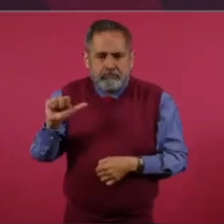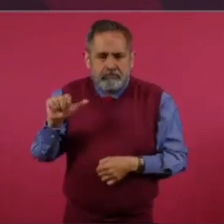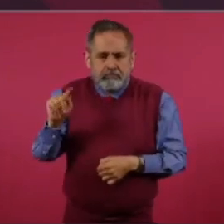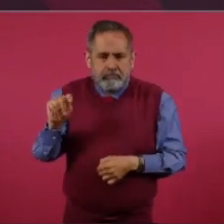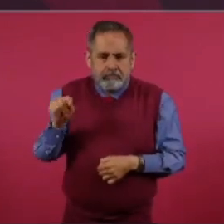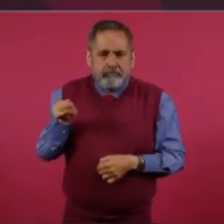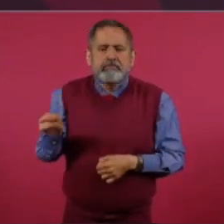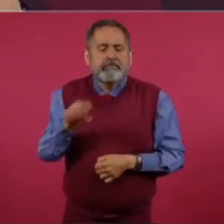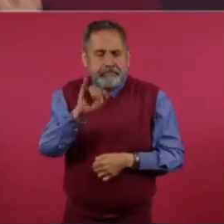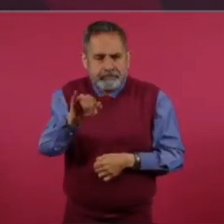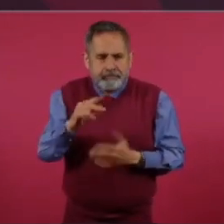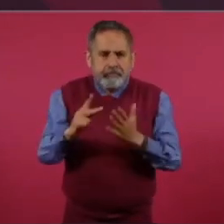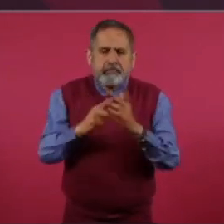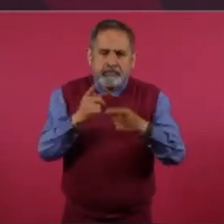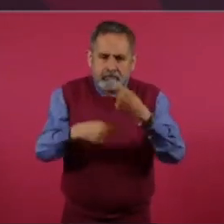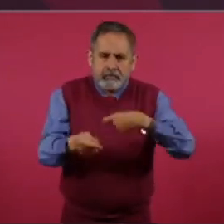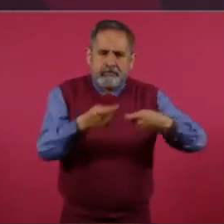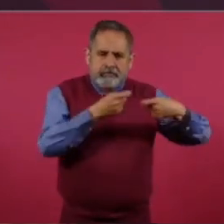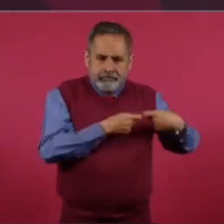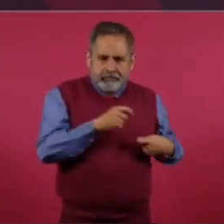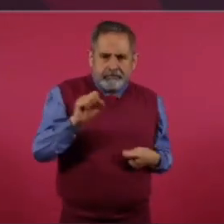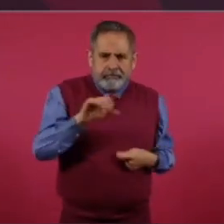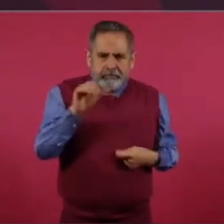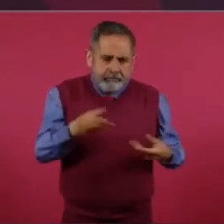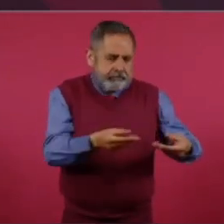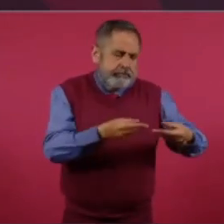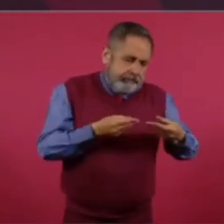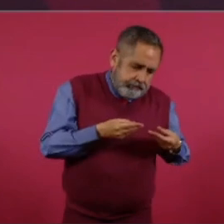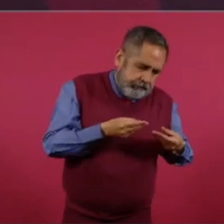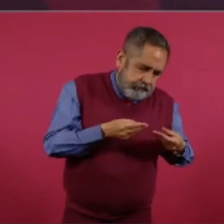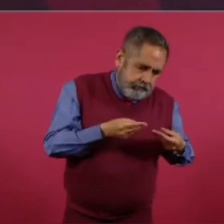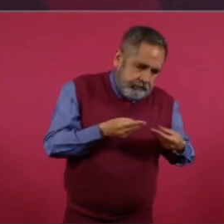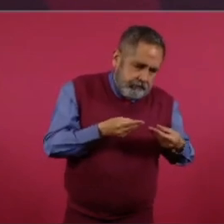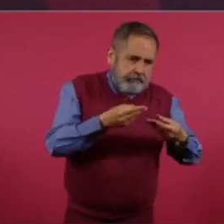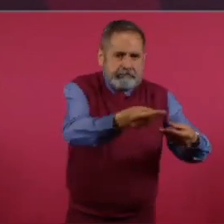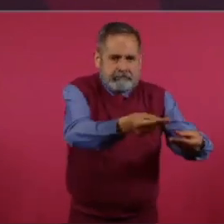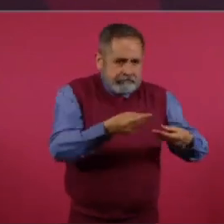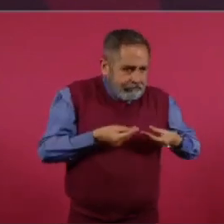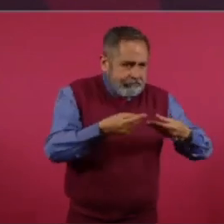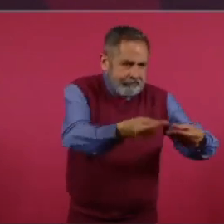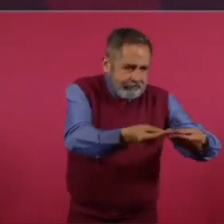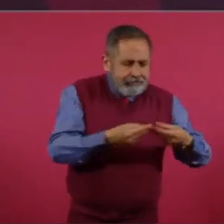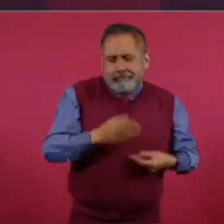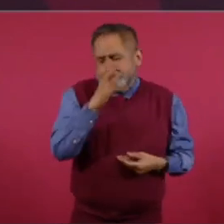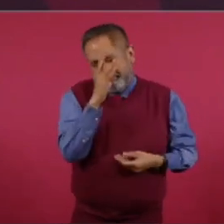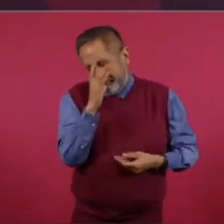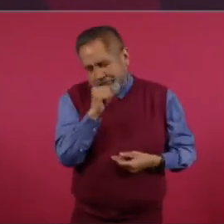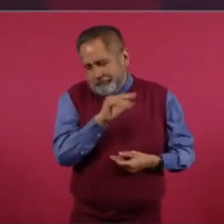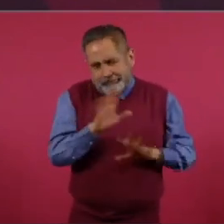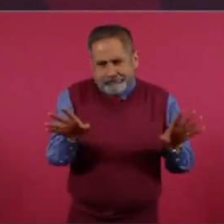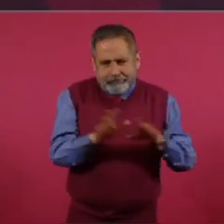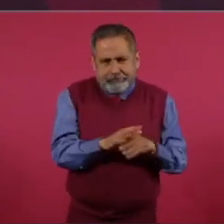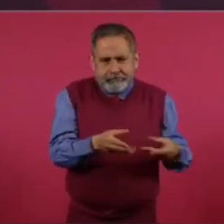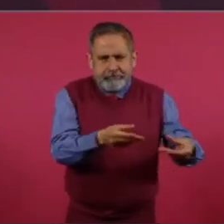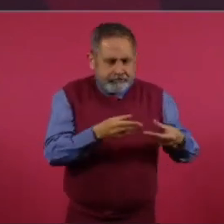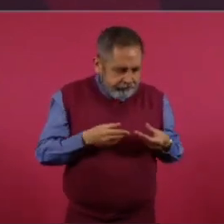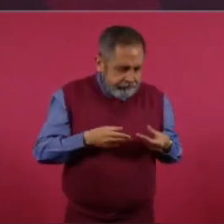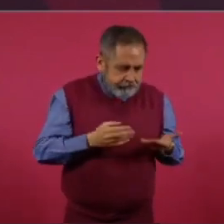Y de nuevo regresa a la Corte, pues ni modo que ahora la Corte diga